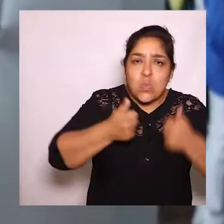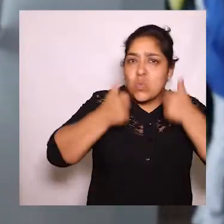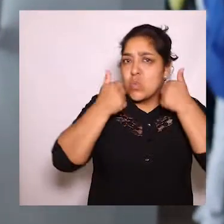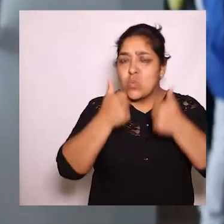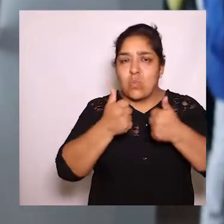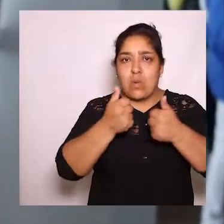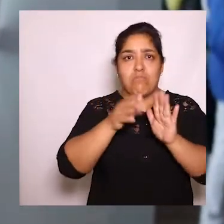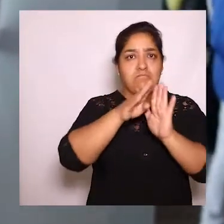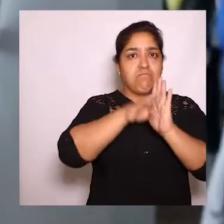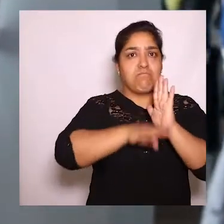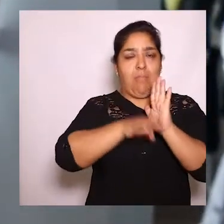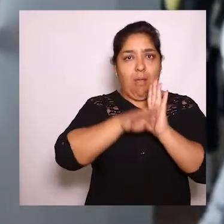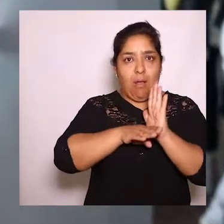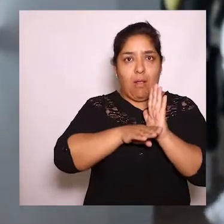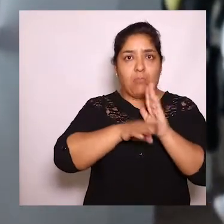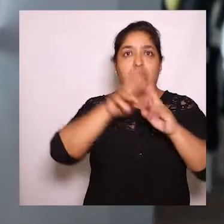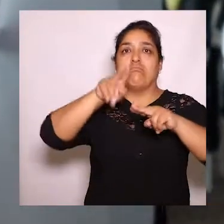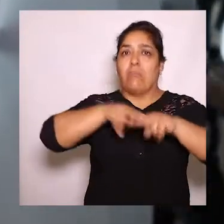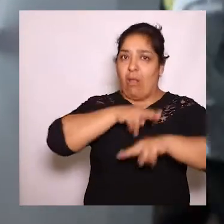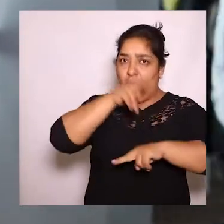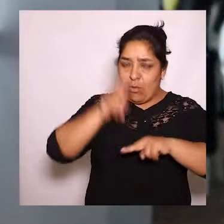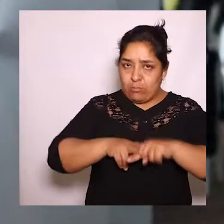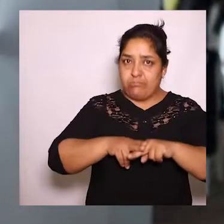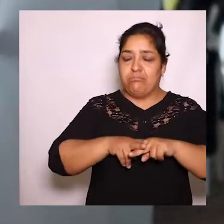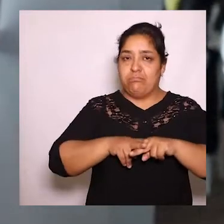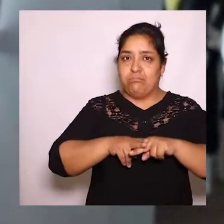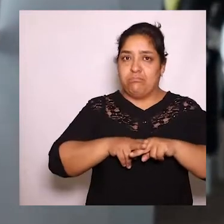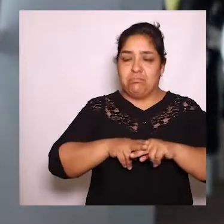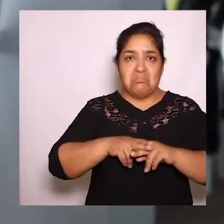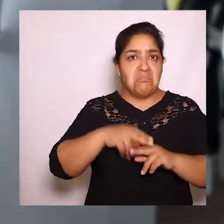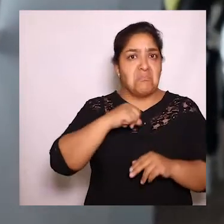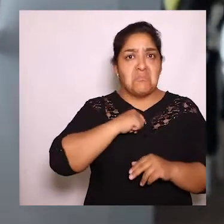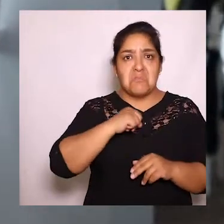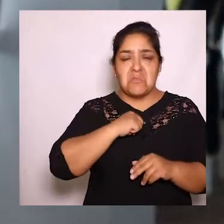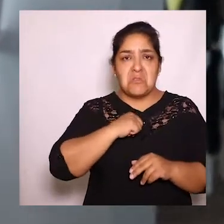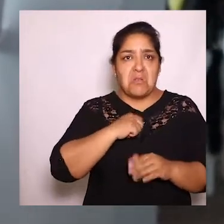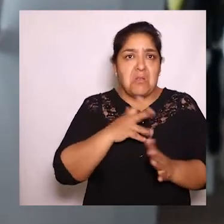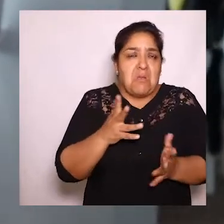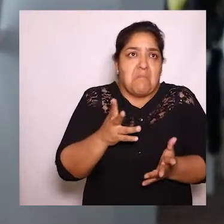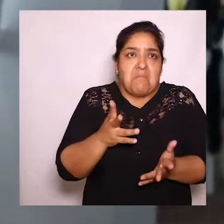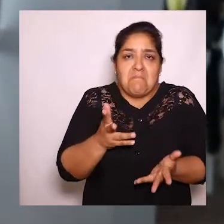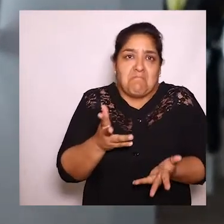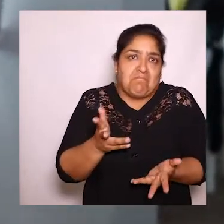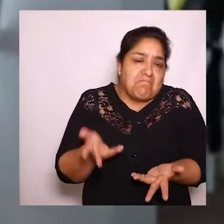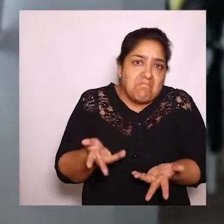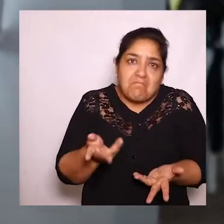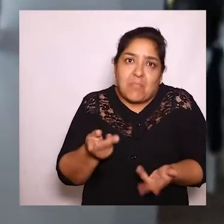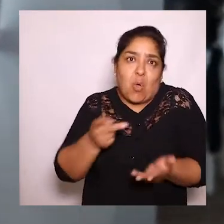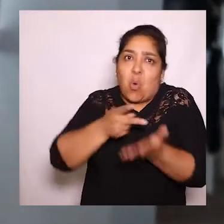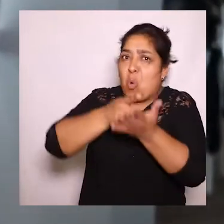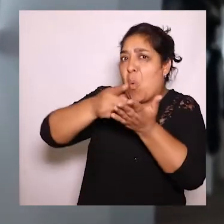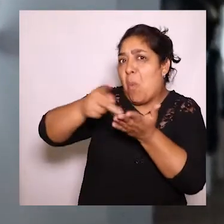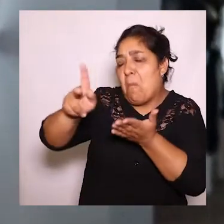rico del mundo, es barato, es natural, no tienen que ir